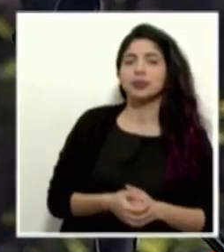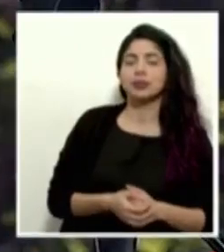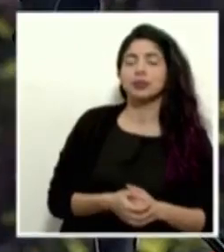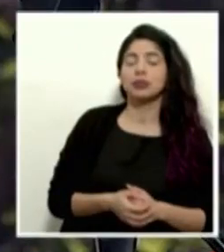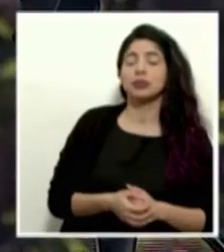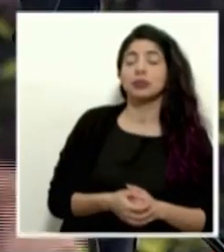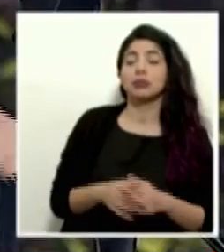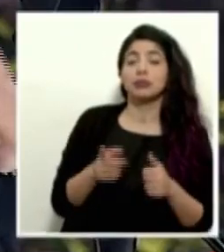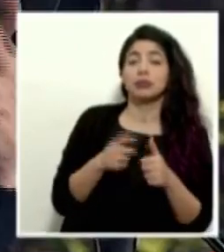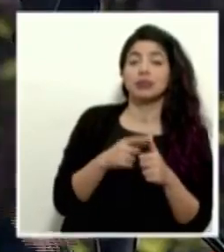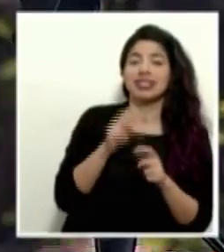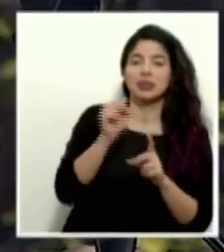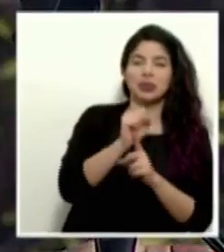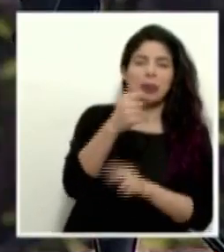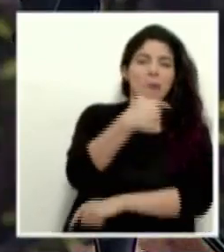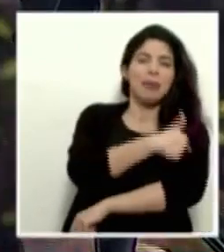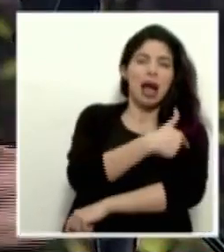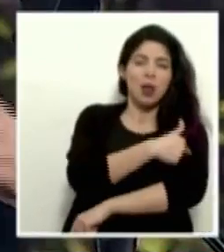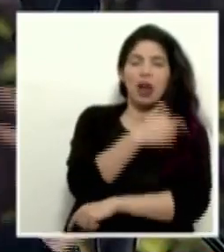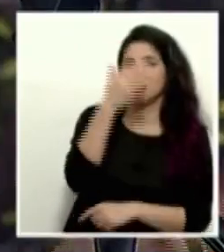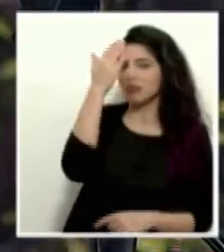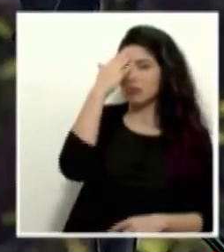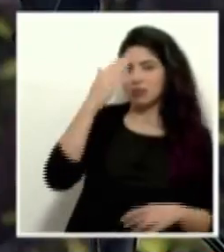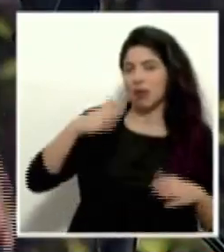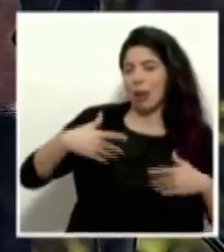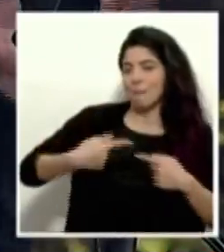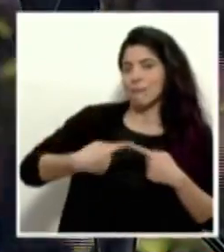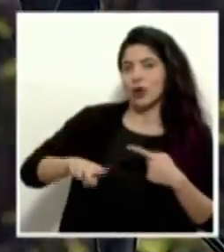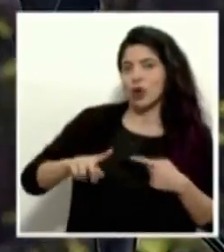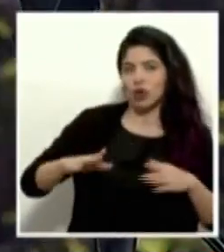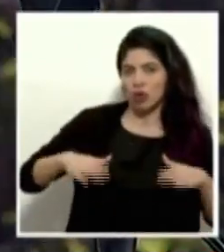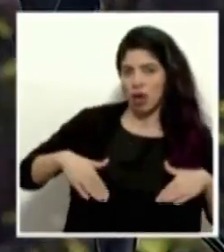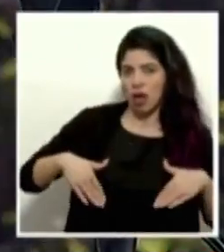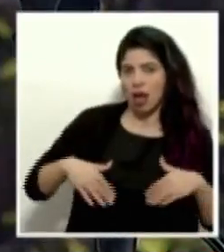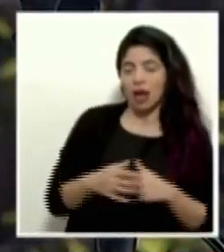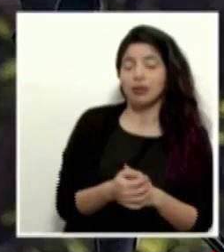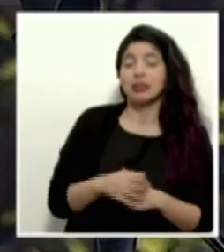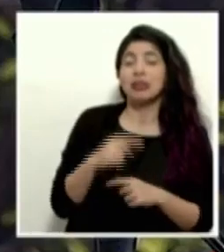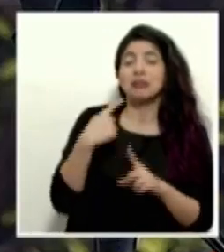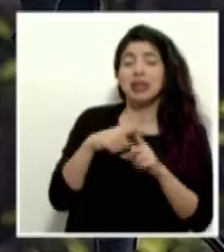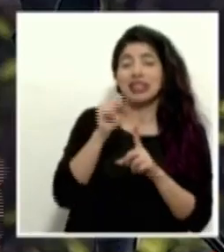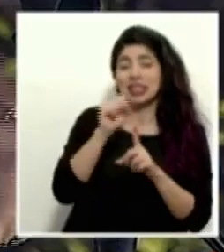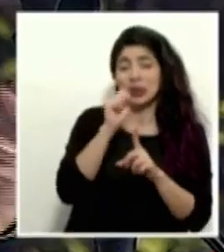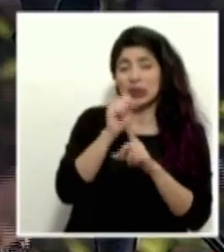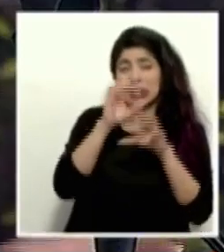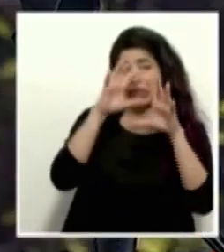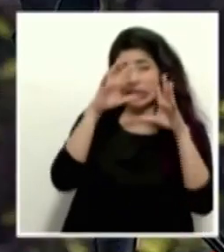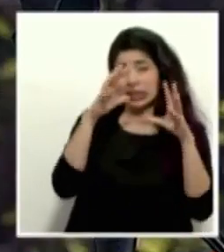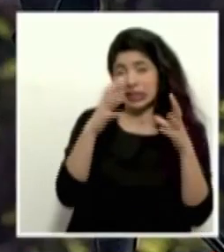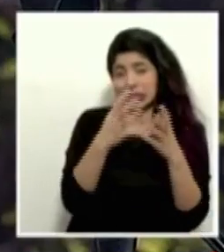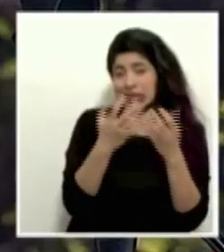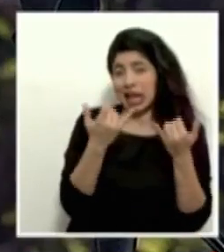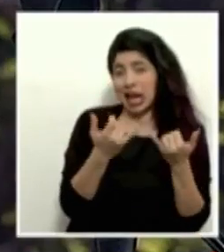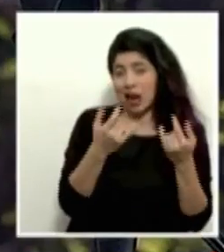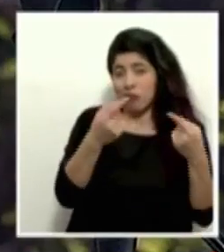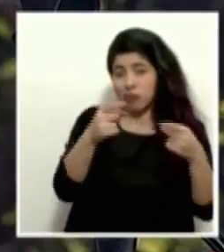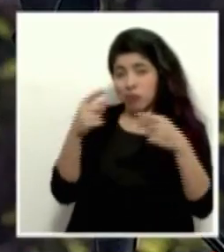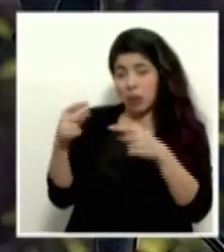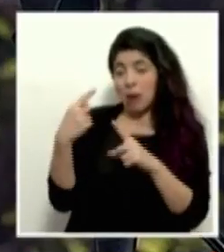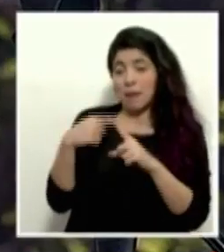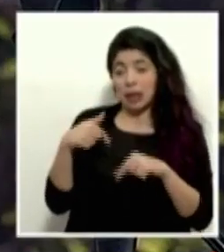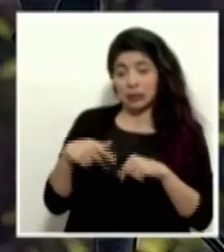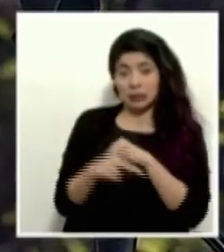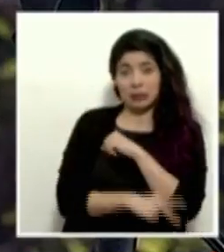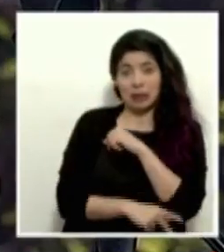Además de la situación de la vacuna, que sabemos que no va a llegar pronto, y todas las otras condiciones mundiales y las situaciones que vivimos en el país,